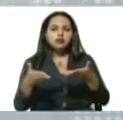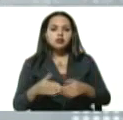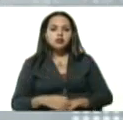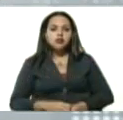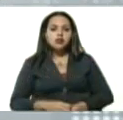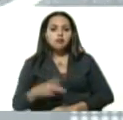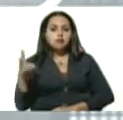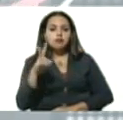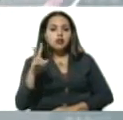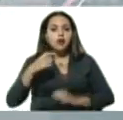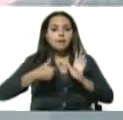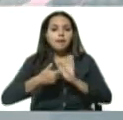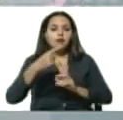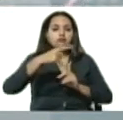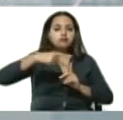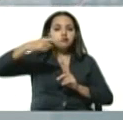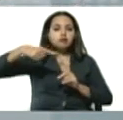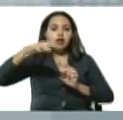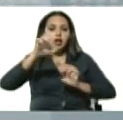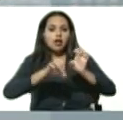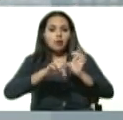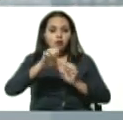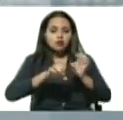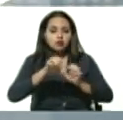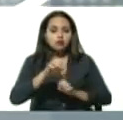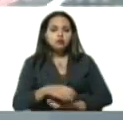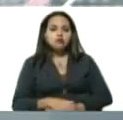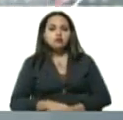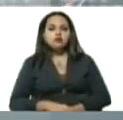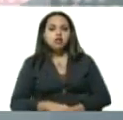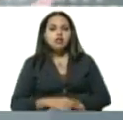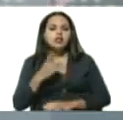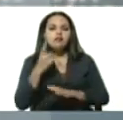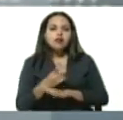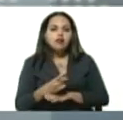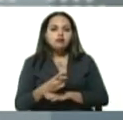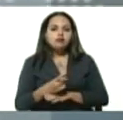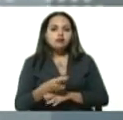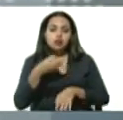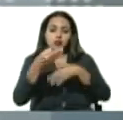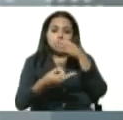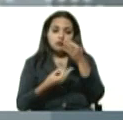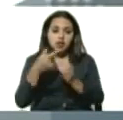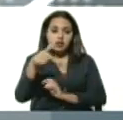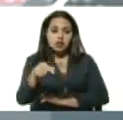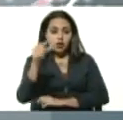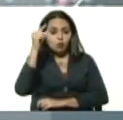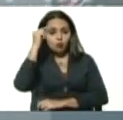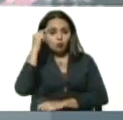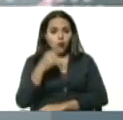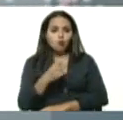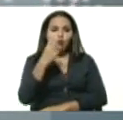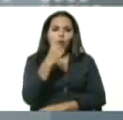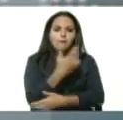el mayor índice de pruebas por millón de habitantes, debemos reportar al día de hoy un millón